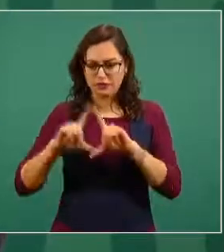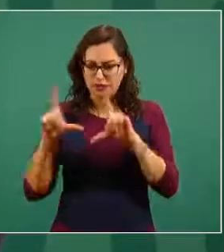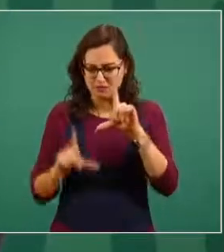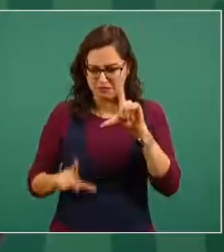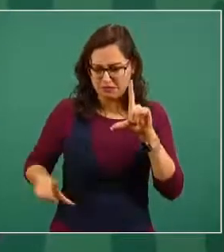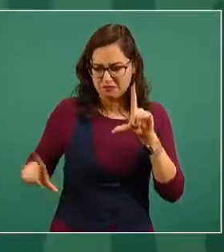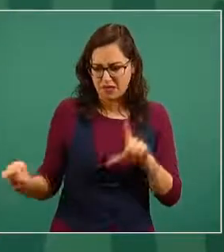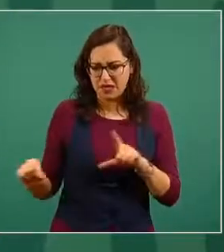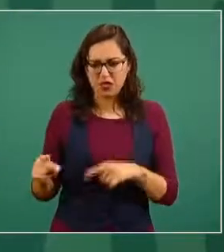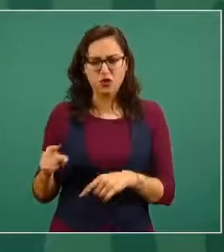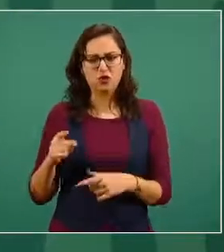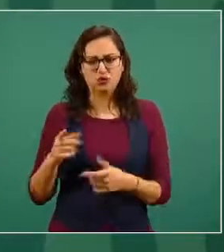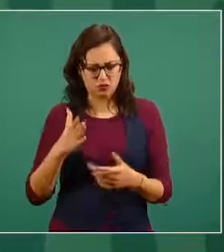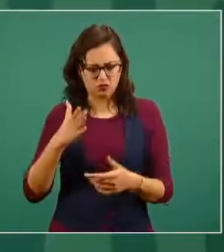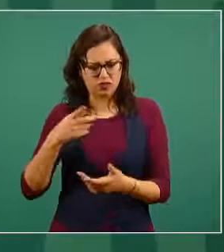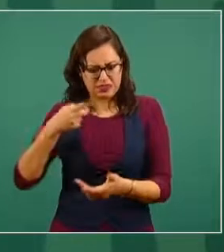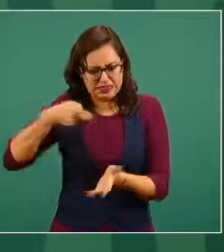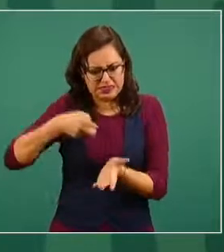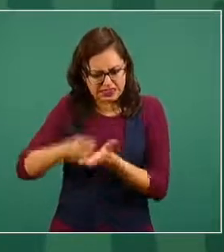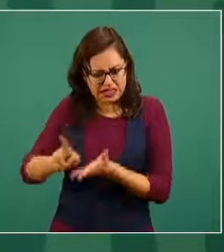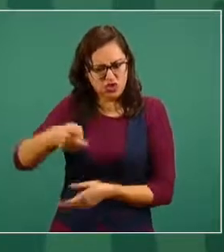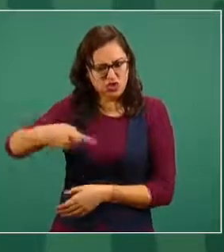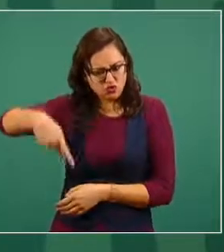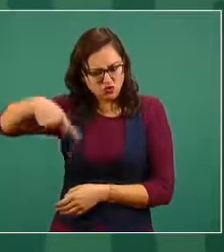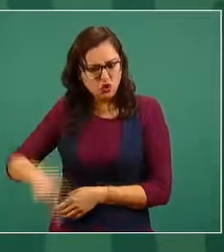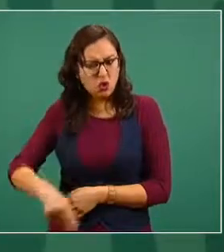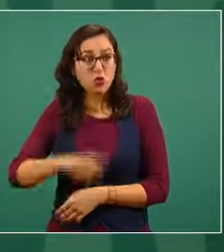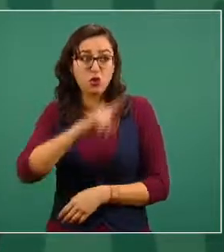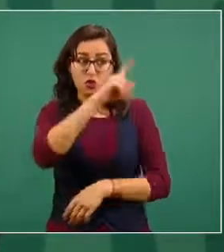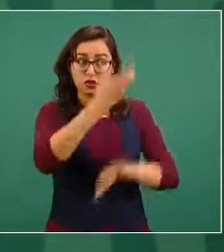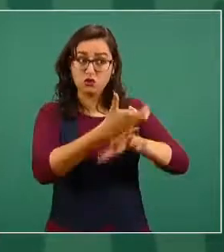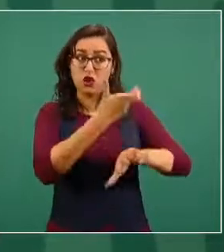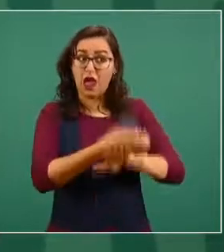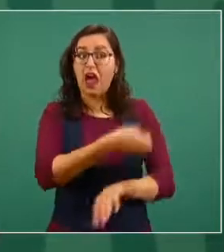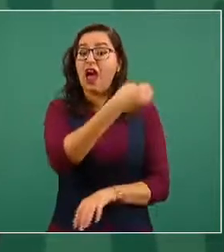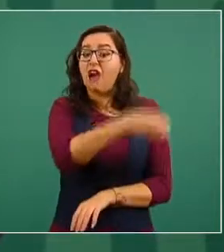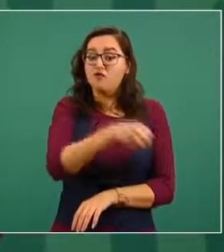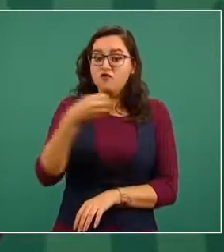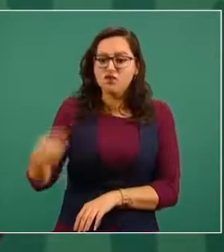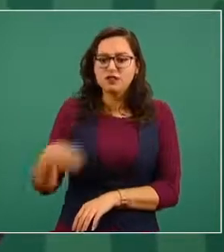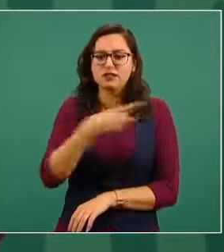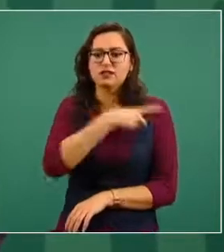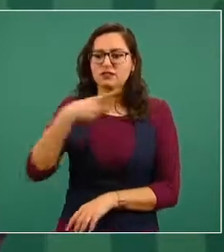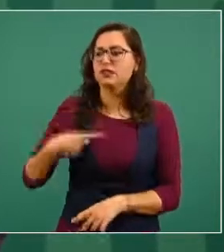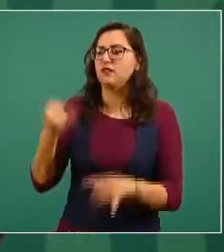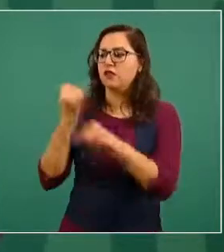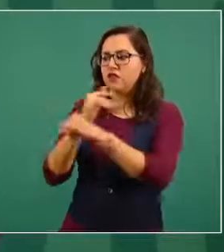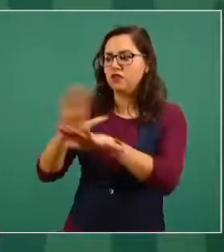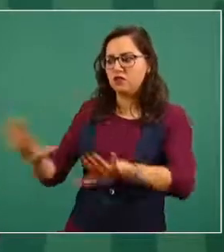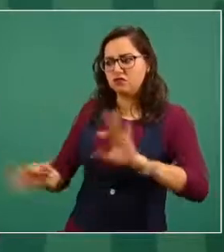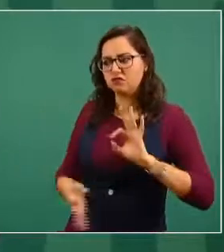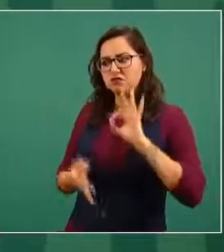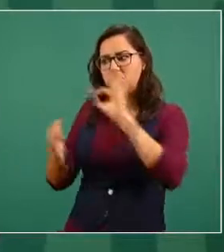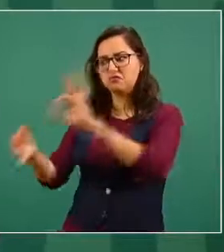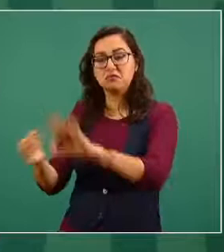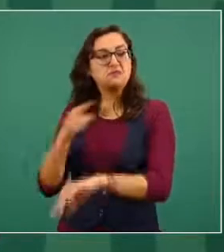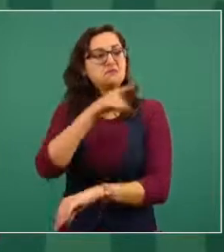y Estados Unidos la obligación de haber compartido esa información y no lo hizo. Y eso es un antes y un después.